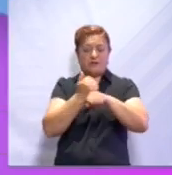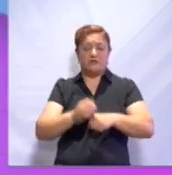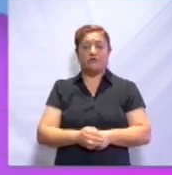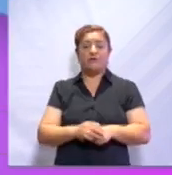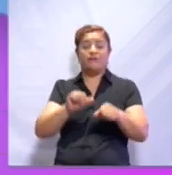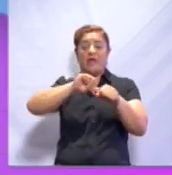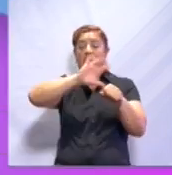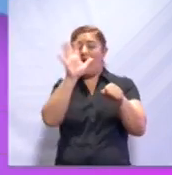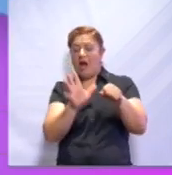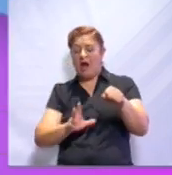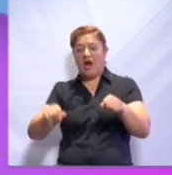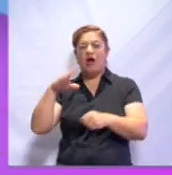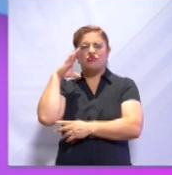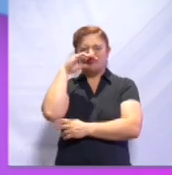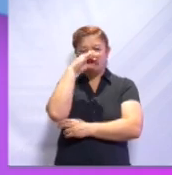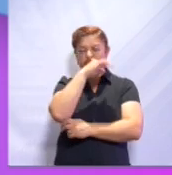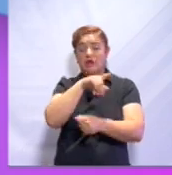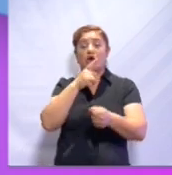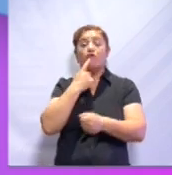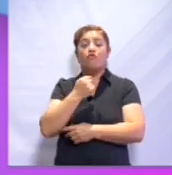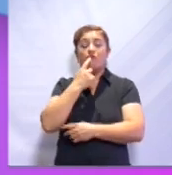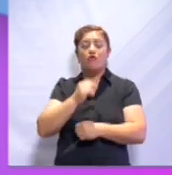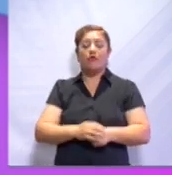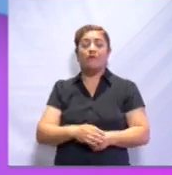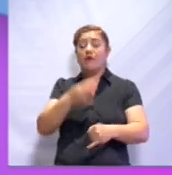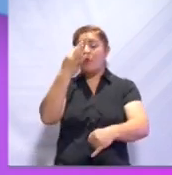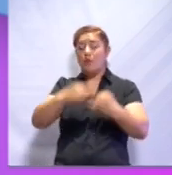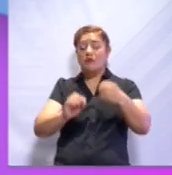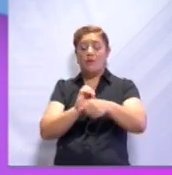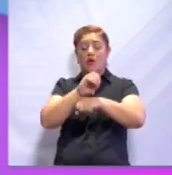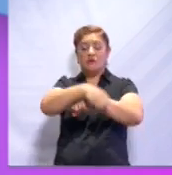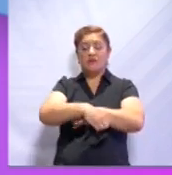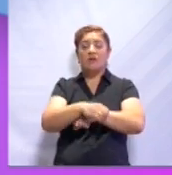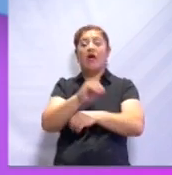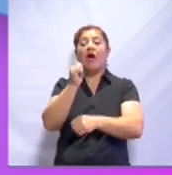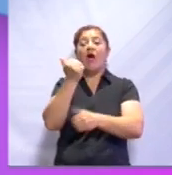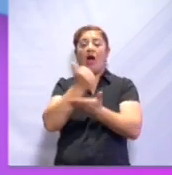África en color rojo y finalizamos con Oceanía en azul.